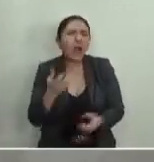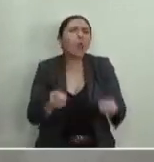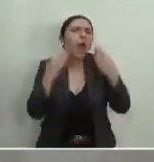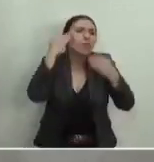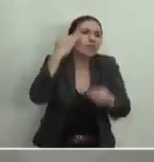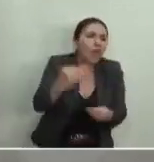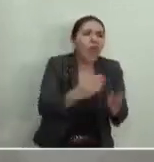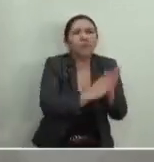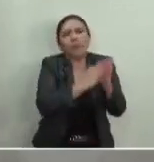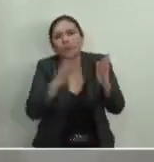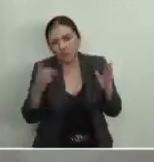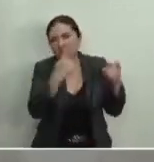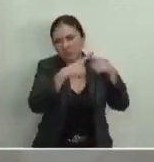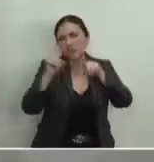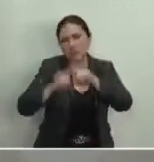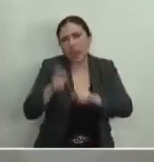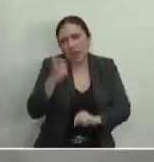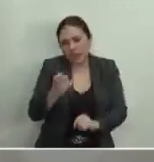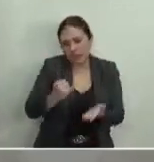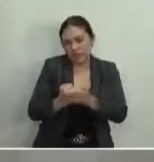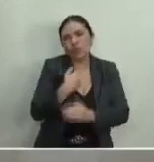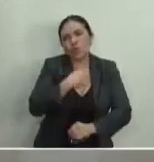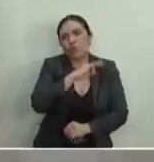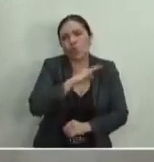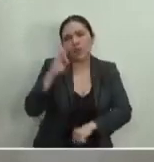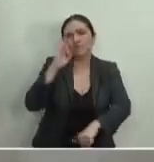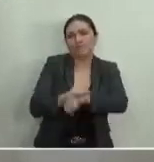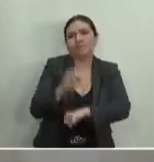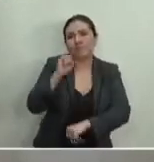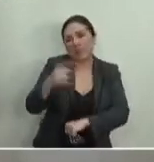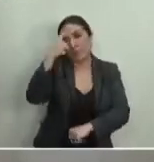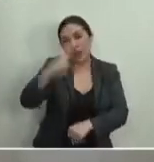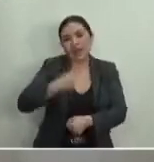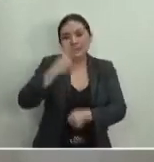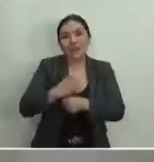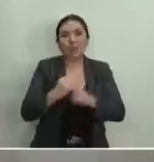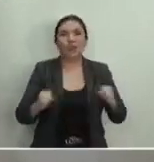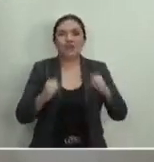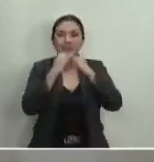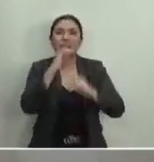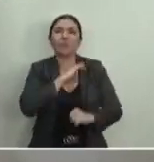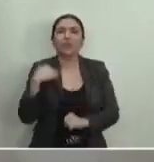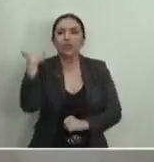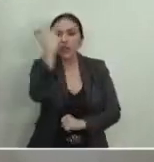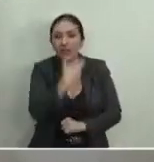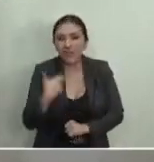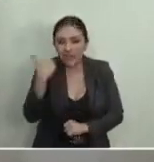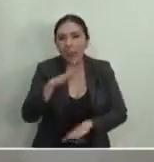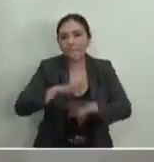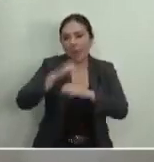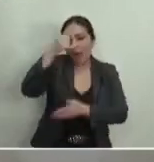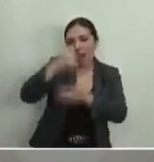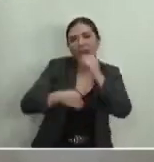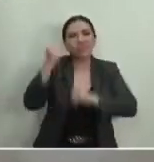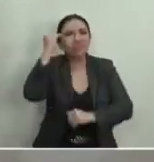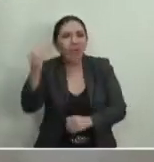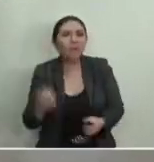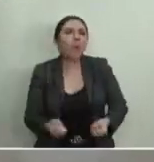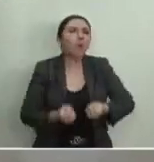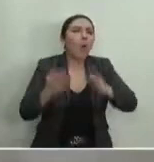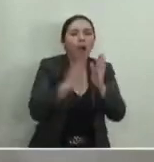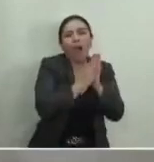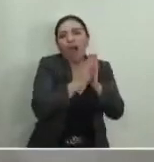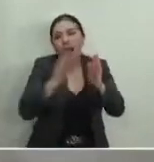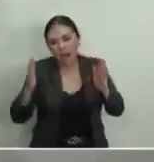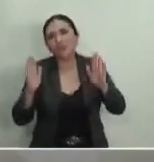esa resolución garantizando así esta segunda instancia para la revisión incluso de la temporalidad que